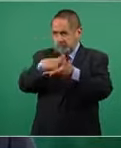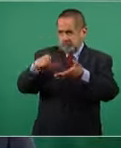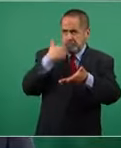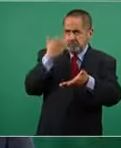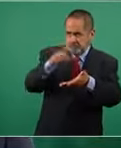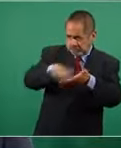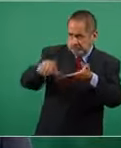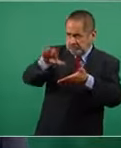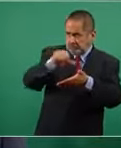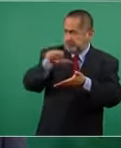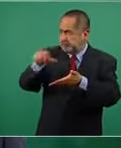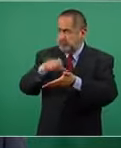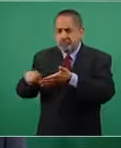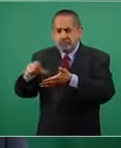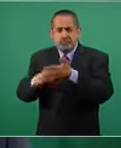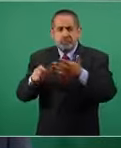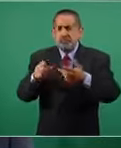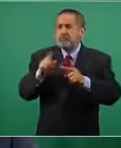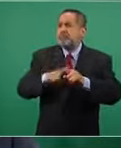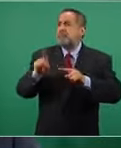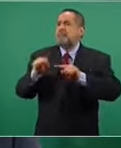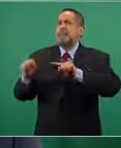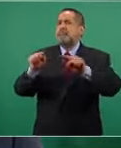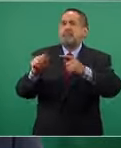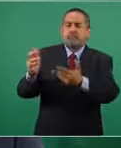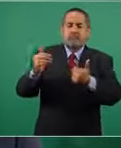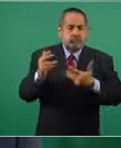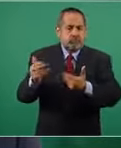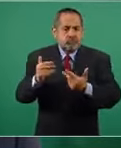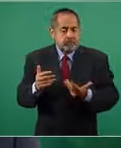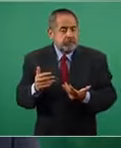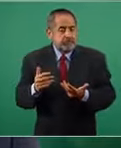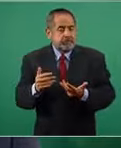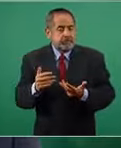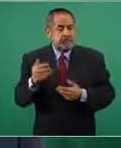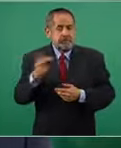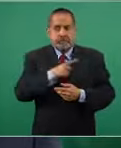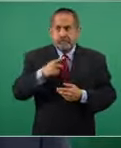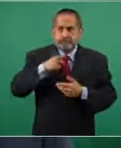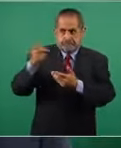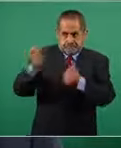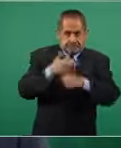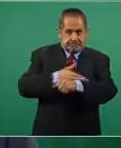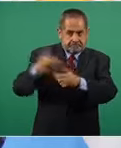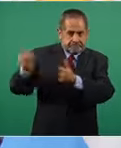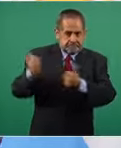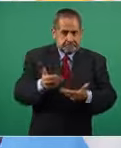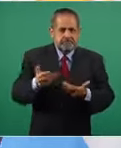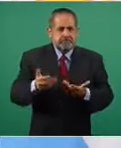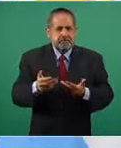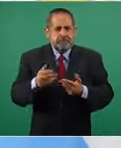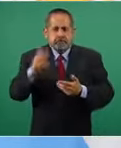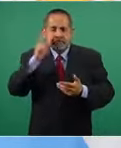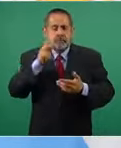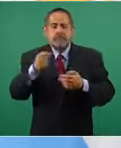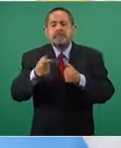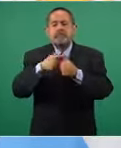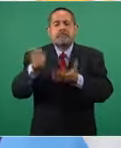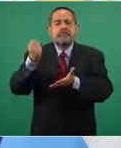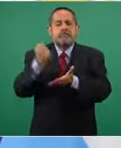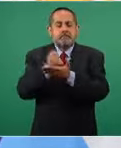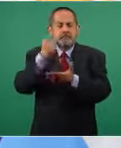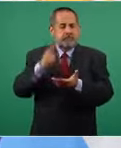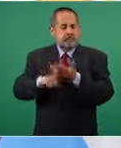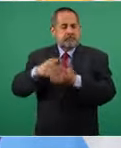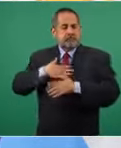se dan, ofertas que además tienen que tener la facilidad adecuada, tienen que tener la aprobación de la autoridad